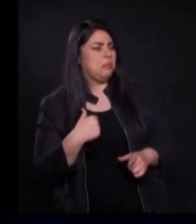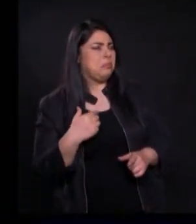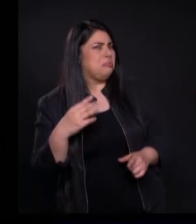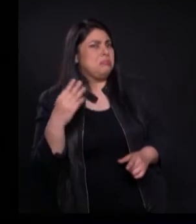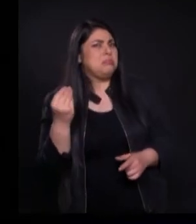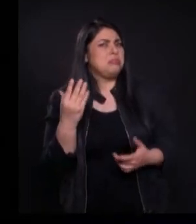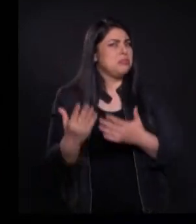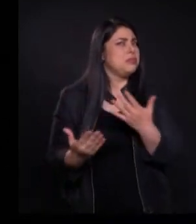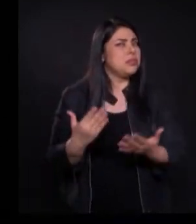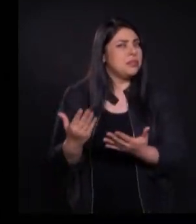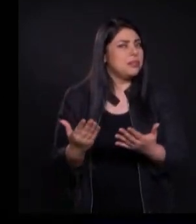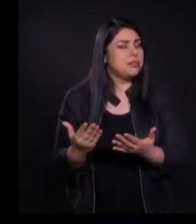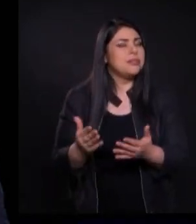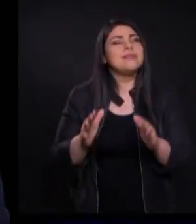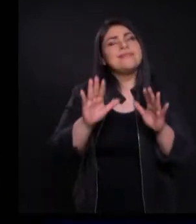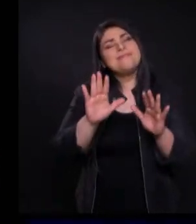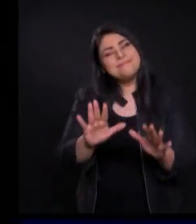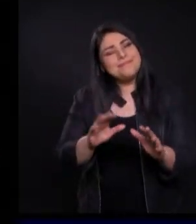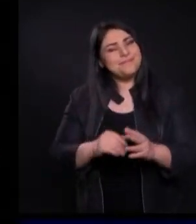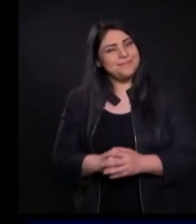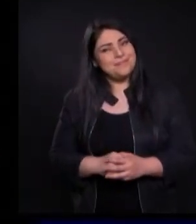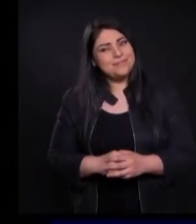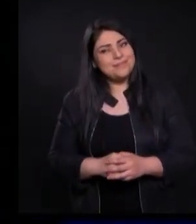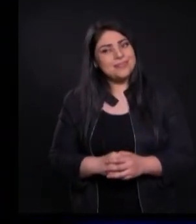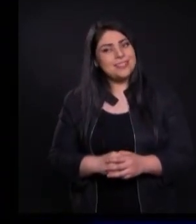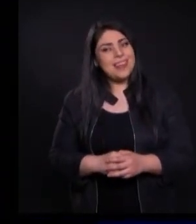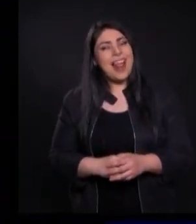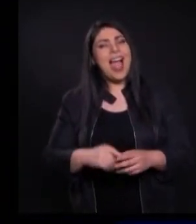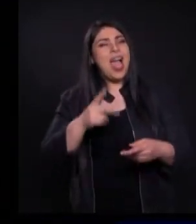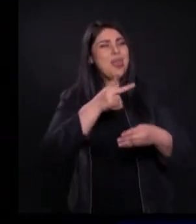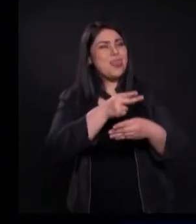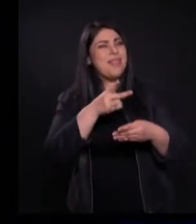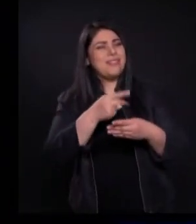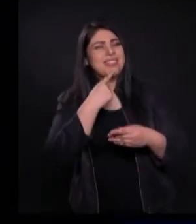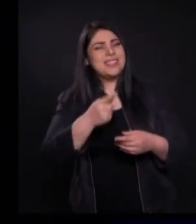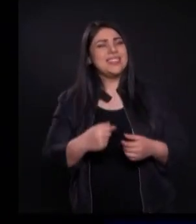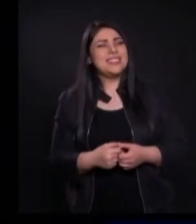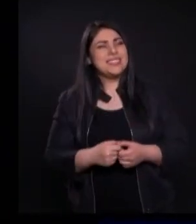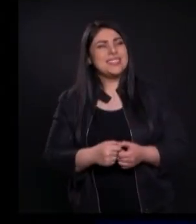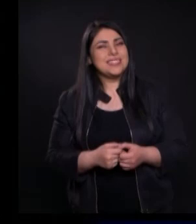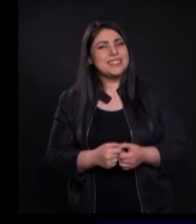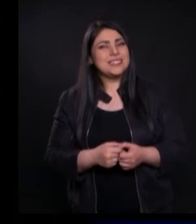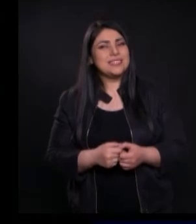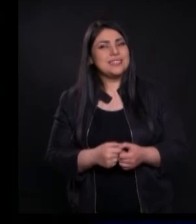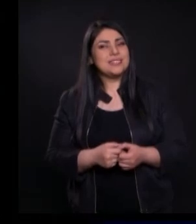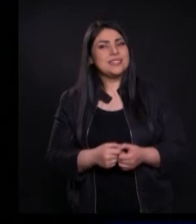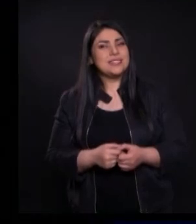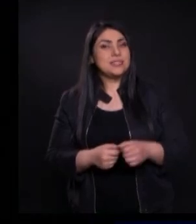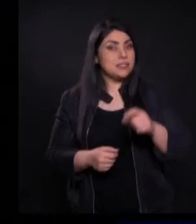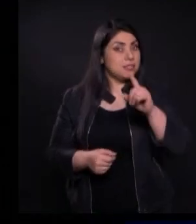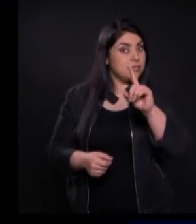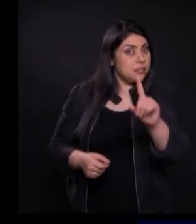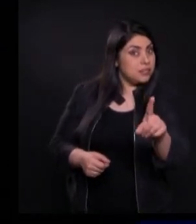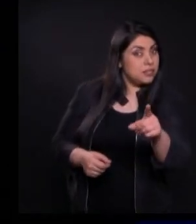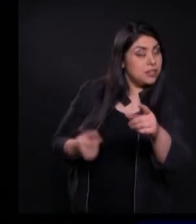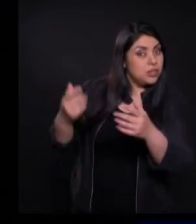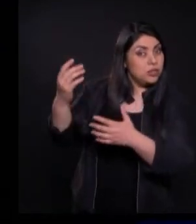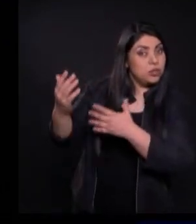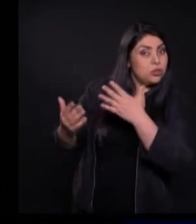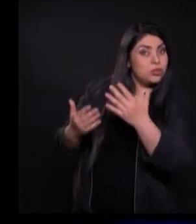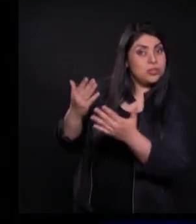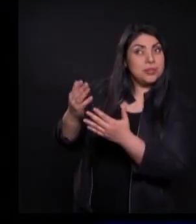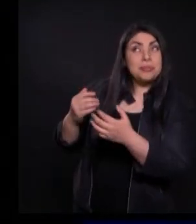Leíamos en otra oportunidad Una frase Que decía Si tú sirves Sirves